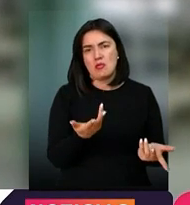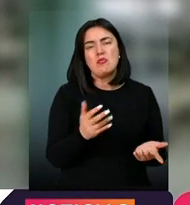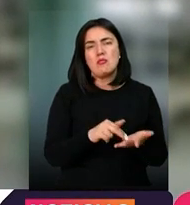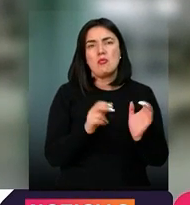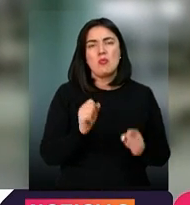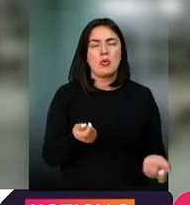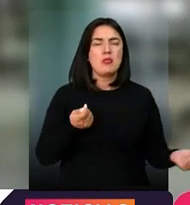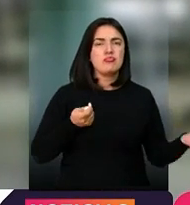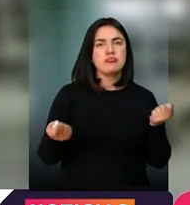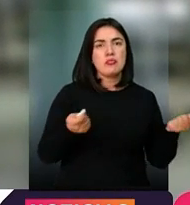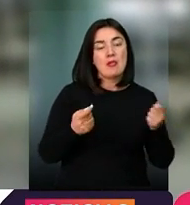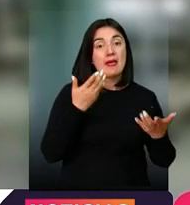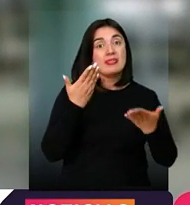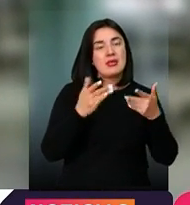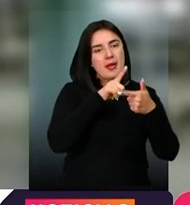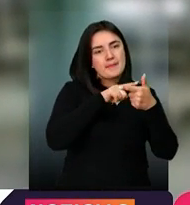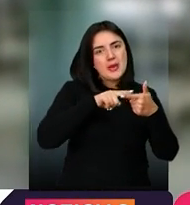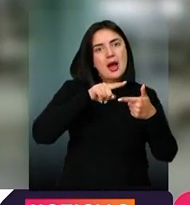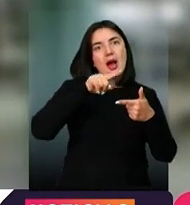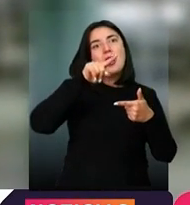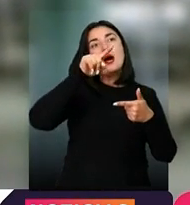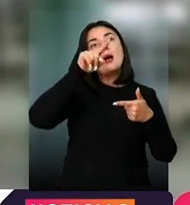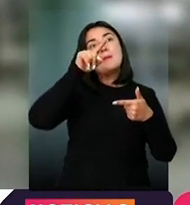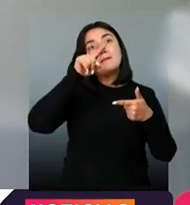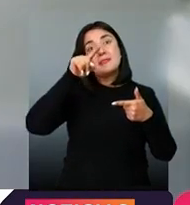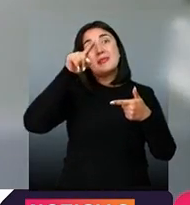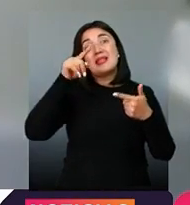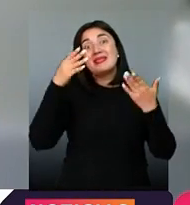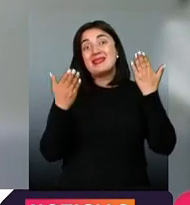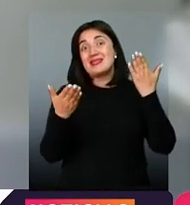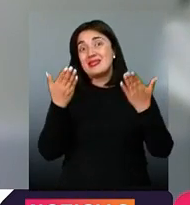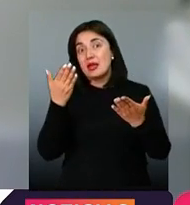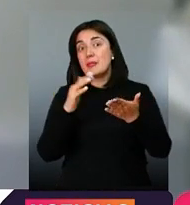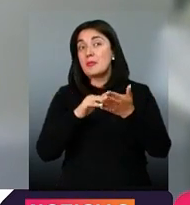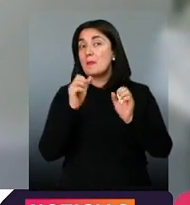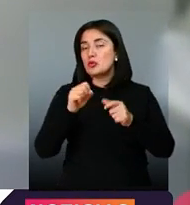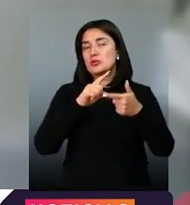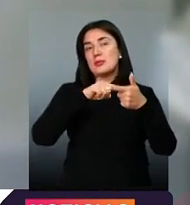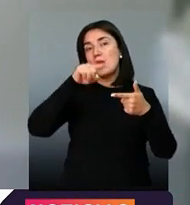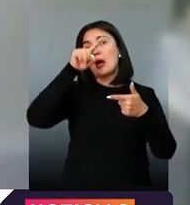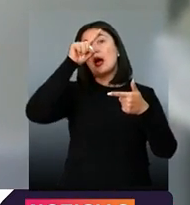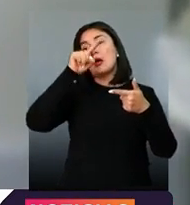de la curva de contagios en Bogotá, la ciudad podría tener un tercer pico de propagación del coronavirus. ¡Gracias! ¡Gracias!